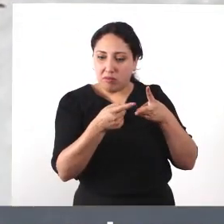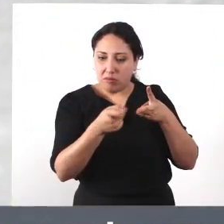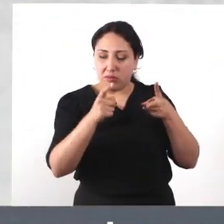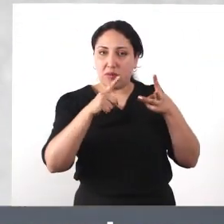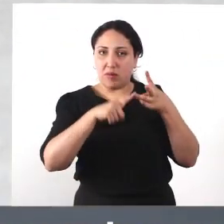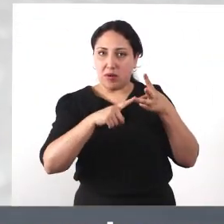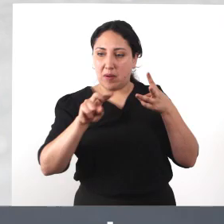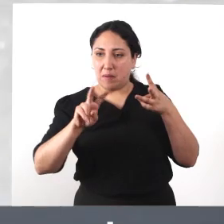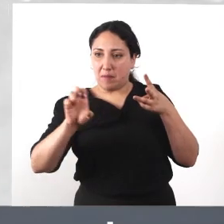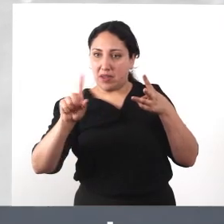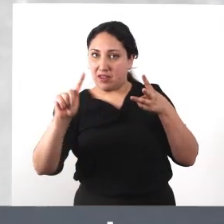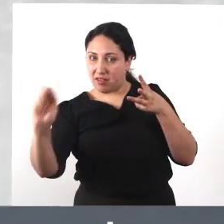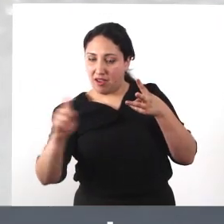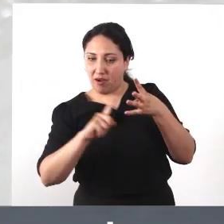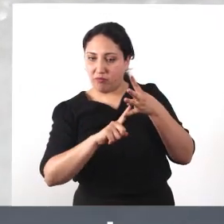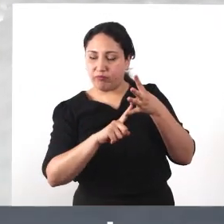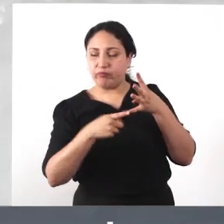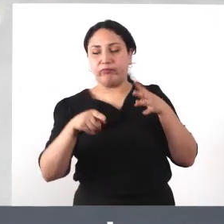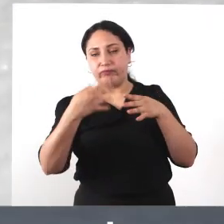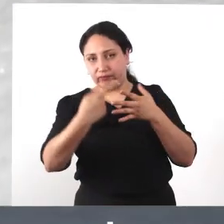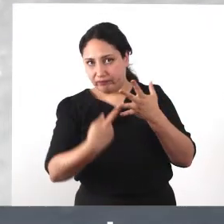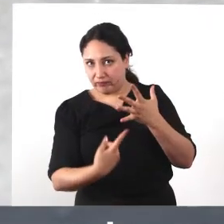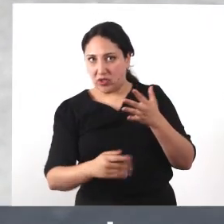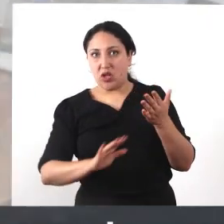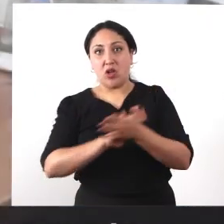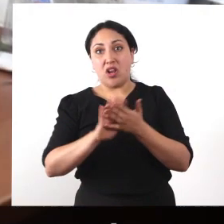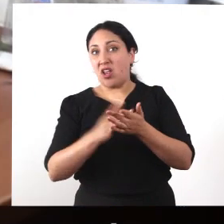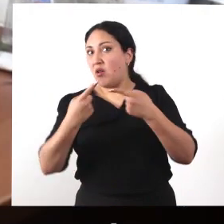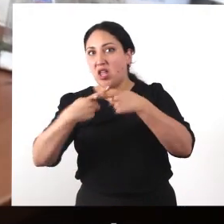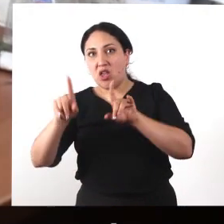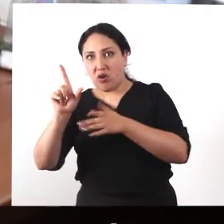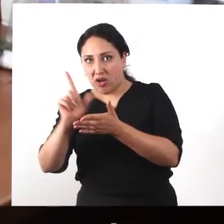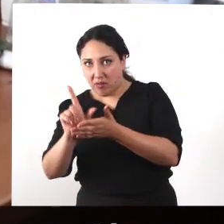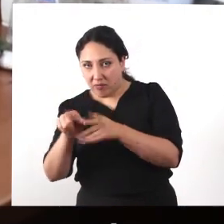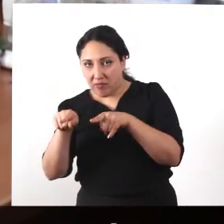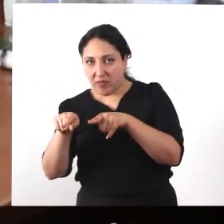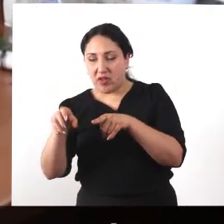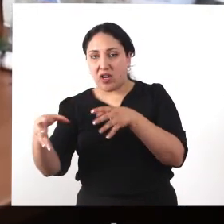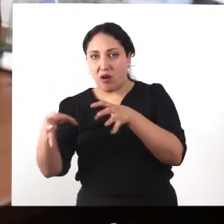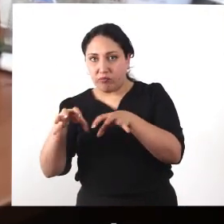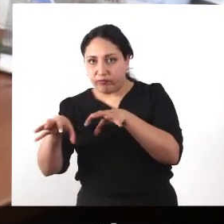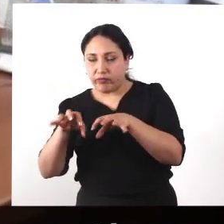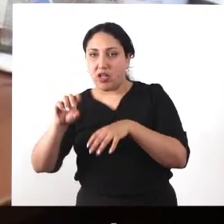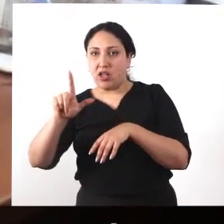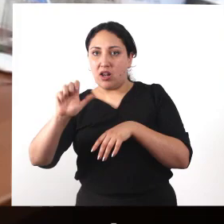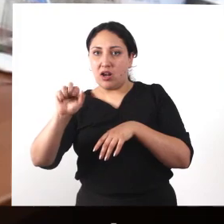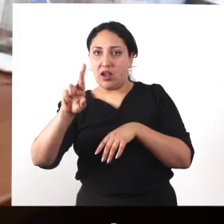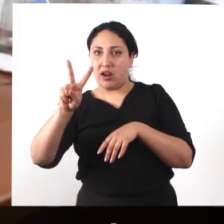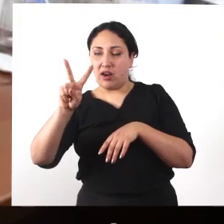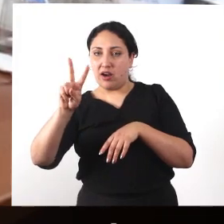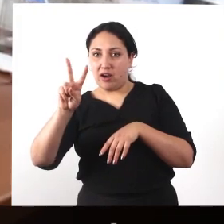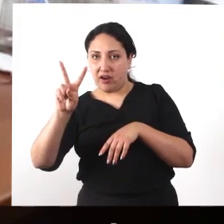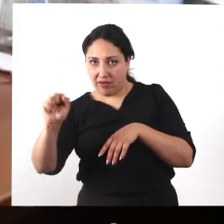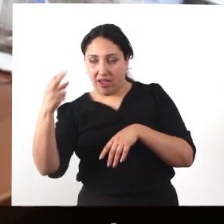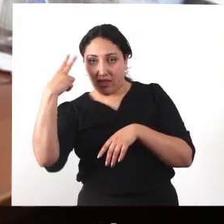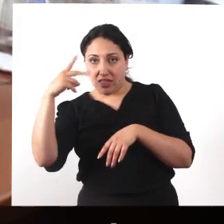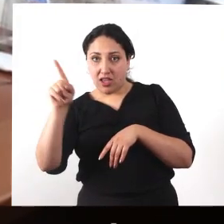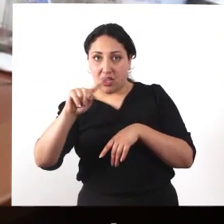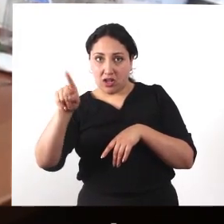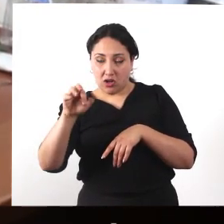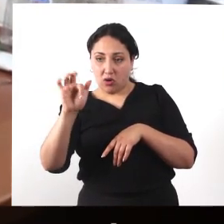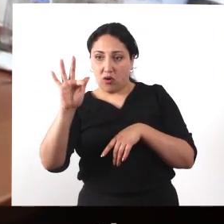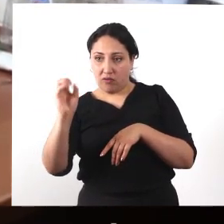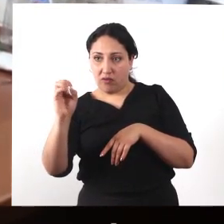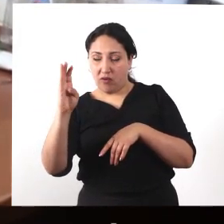escarabajos, a la que corresponde esta larva de esofoba. Esta técnica puede ser utilizada, pero también el uso en